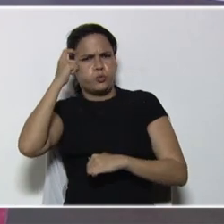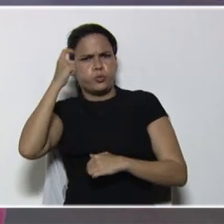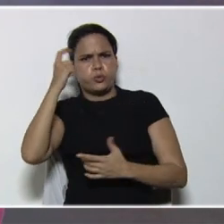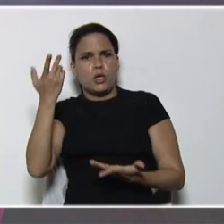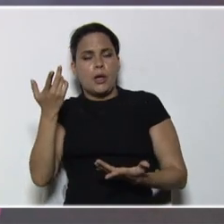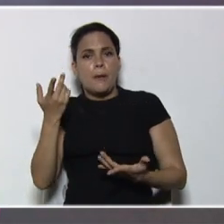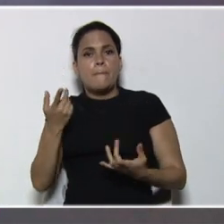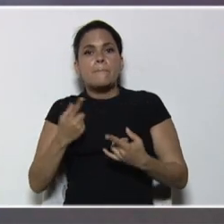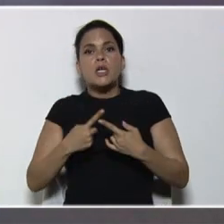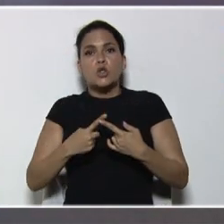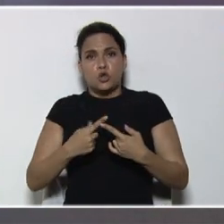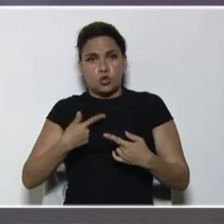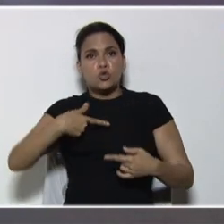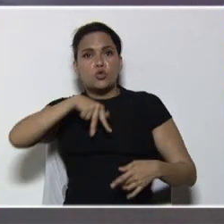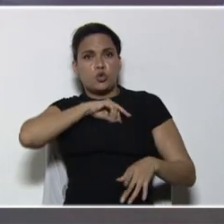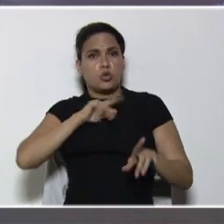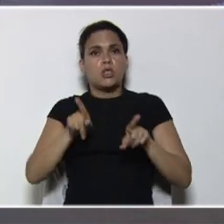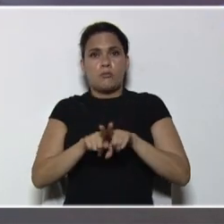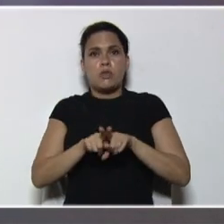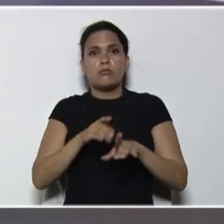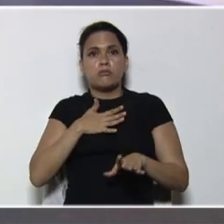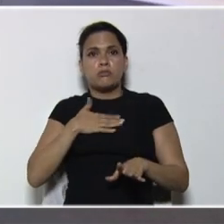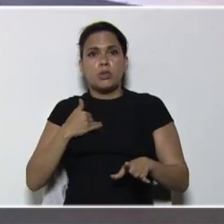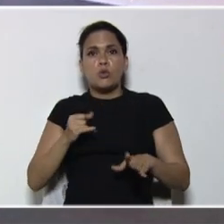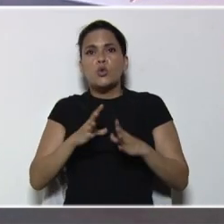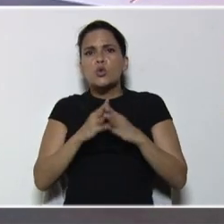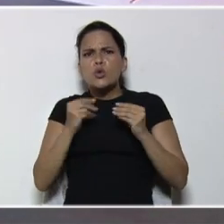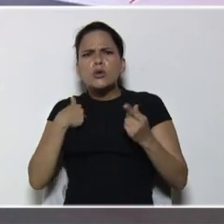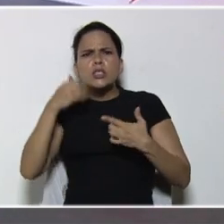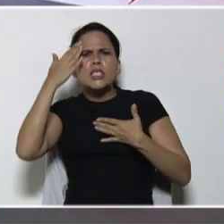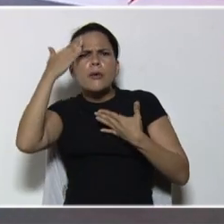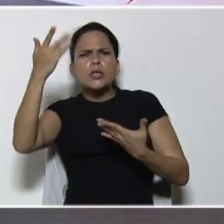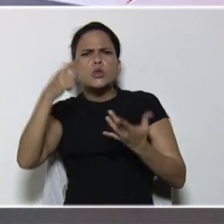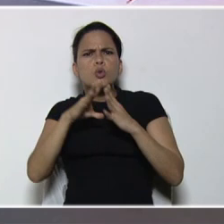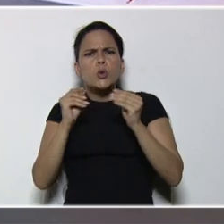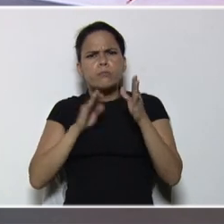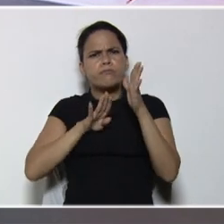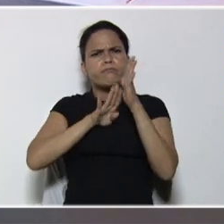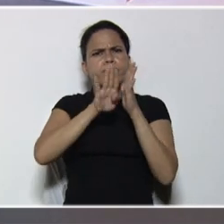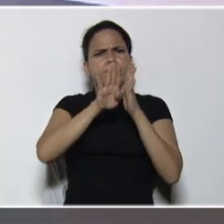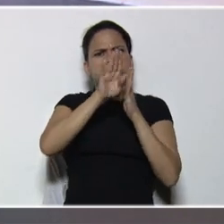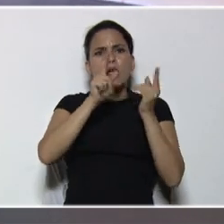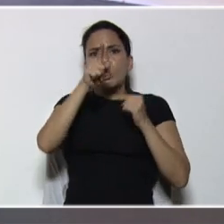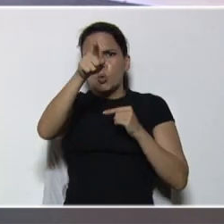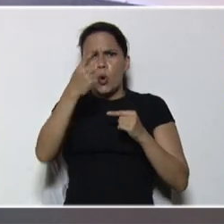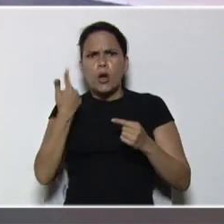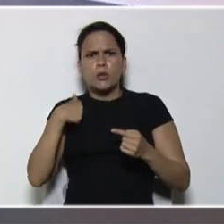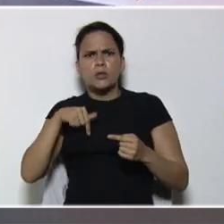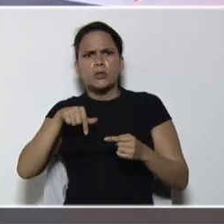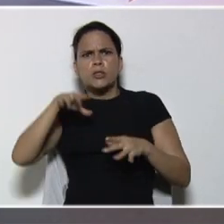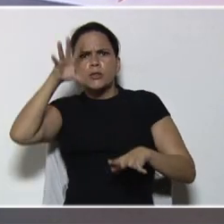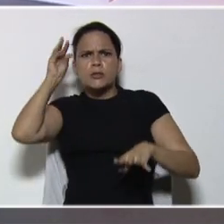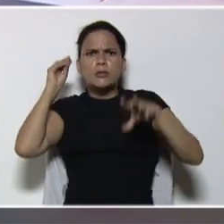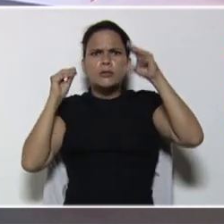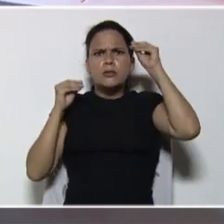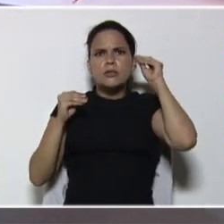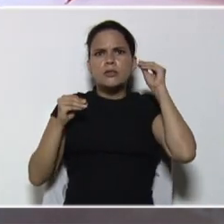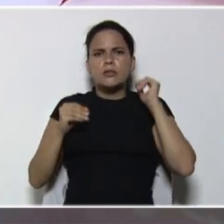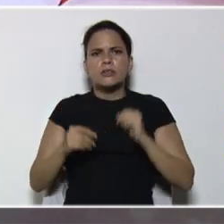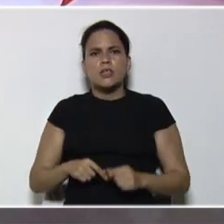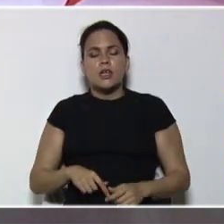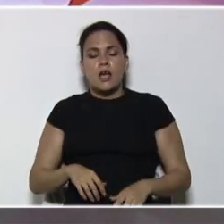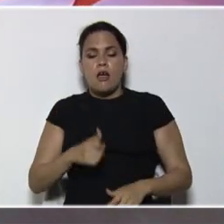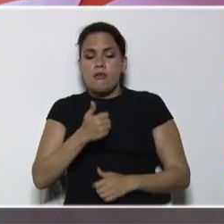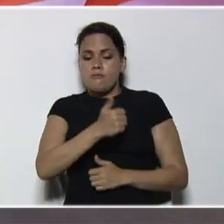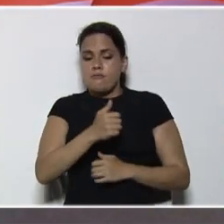Pero nosotros queremos mantenernos al día con todos los avances que han conseguido en esta aventura del saber que se plantea con